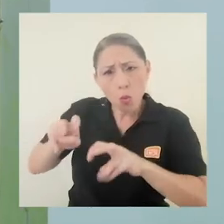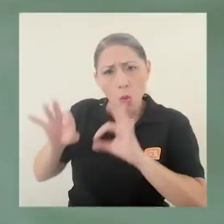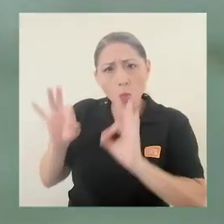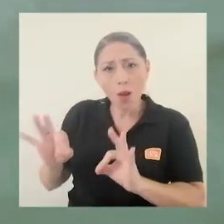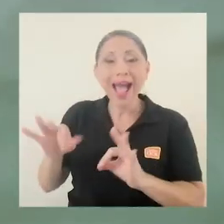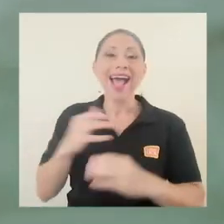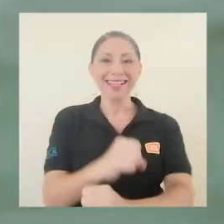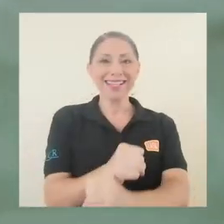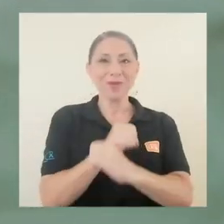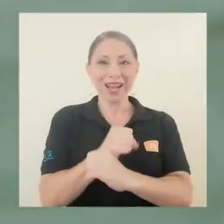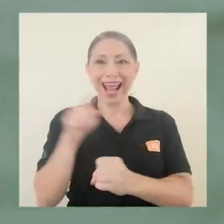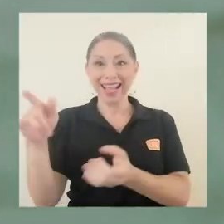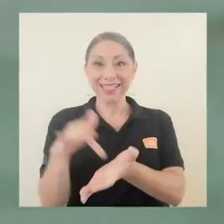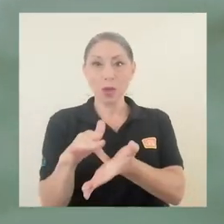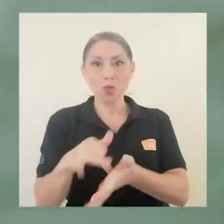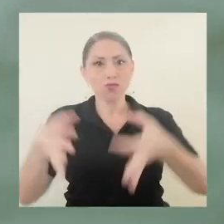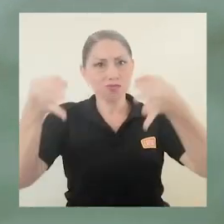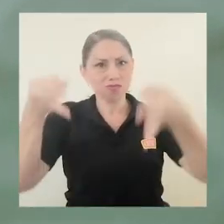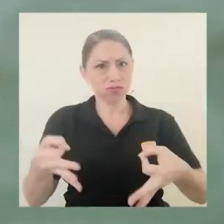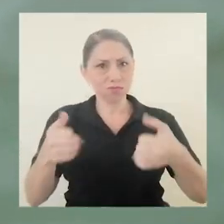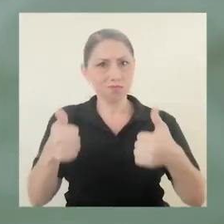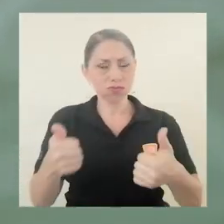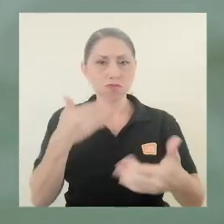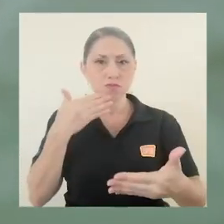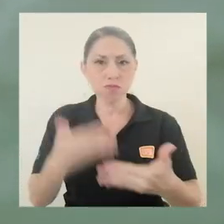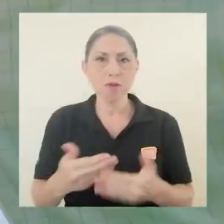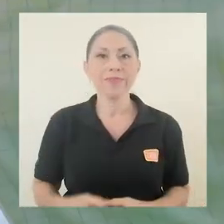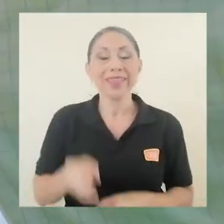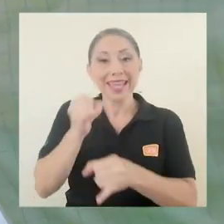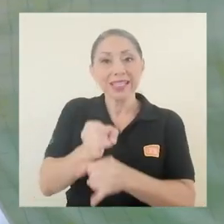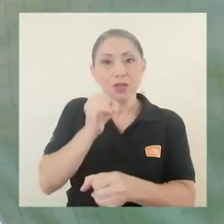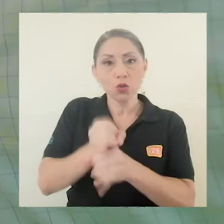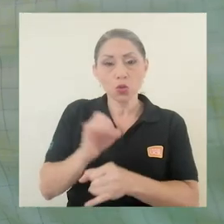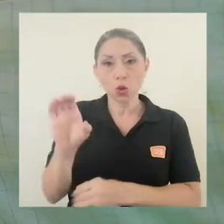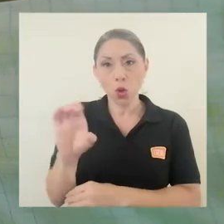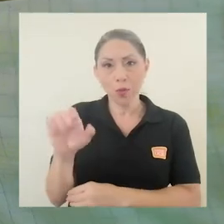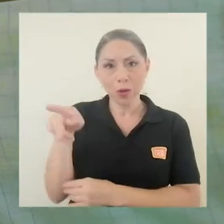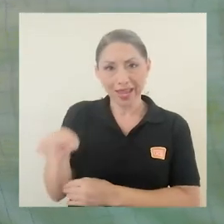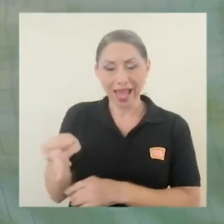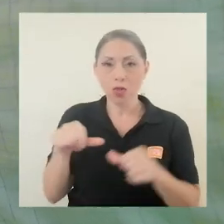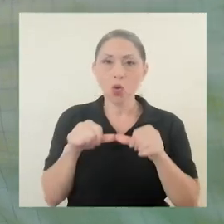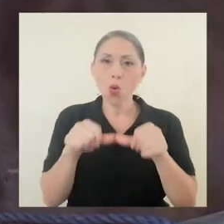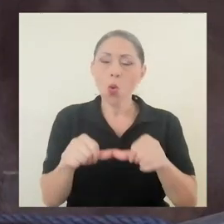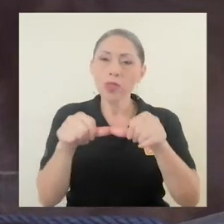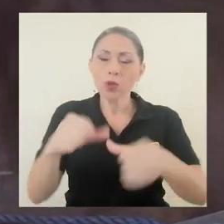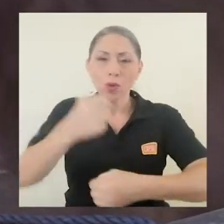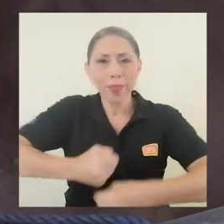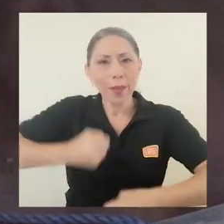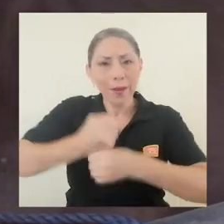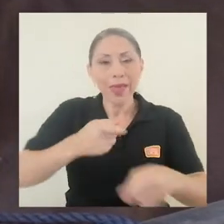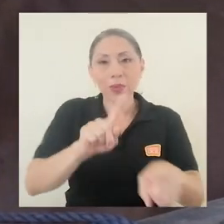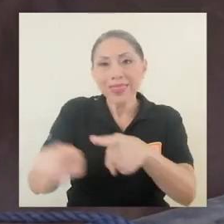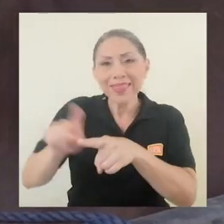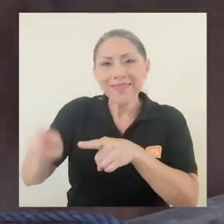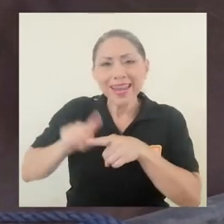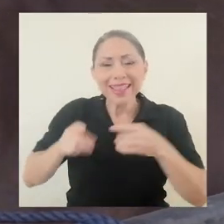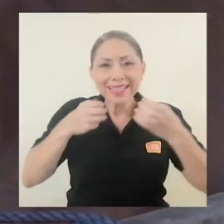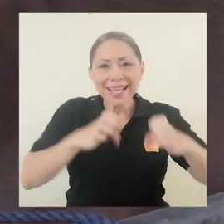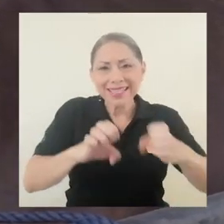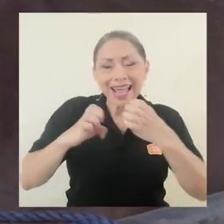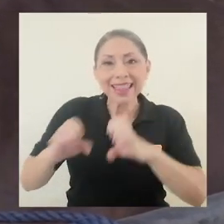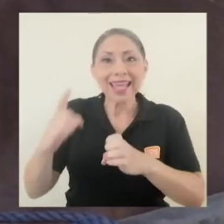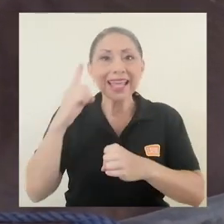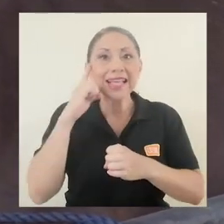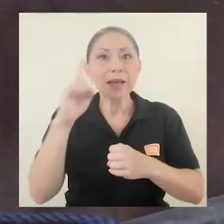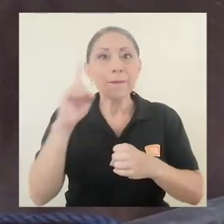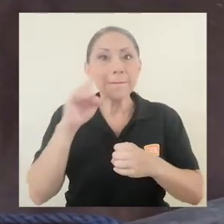medicamento administrado a los pacientes será efectivo. El Instituto Clodomiro Picado continúa trabajando en diferentes